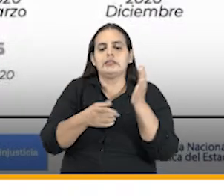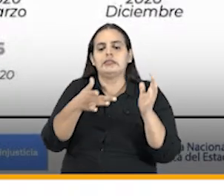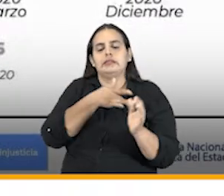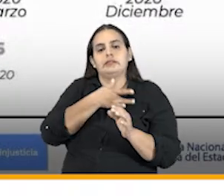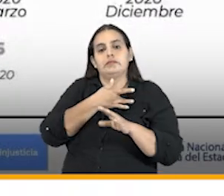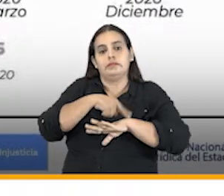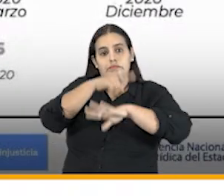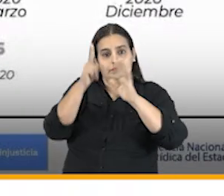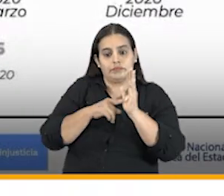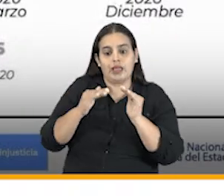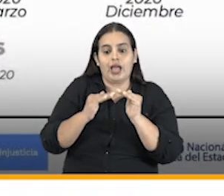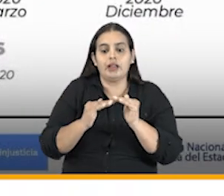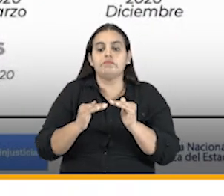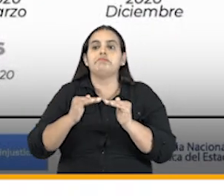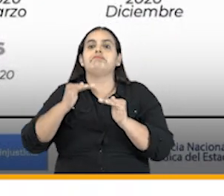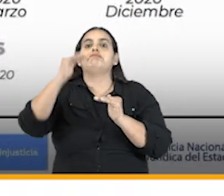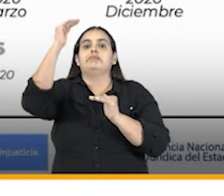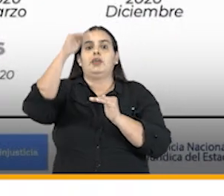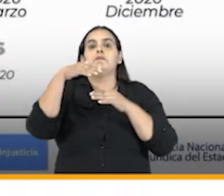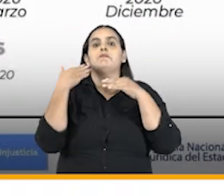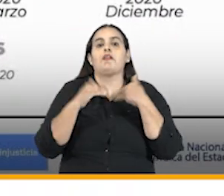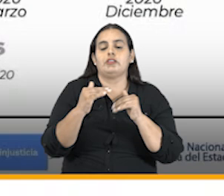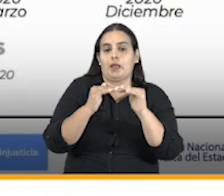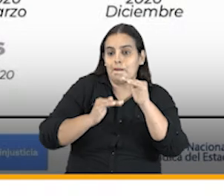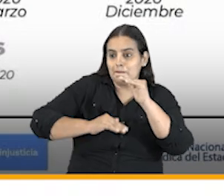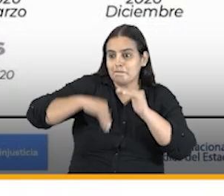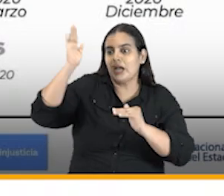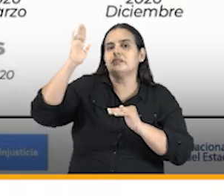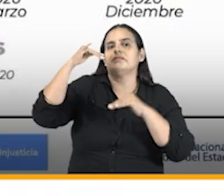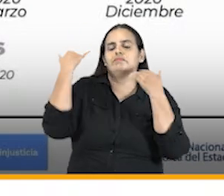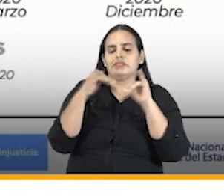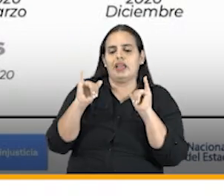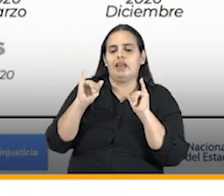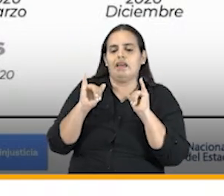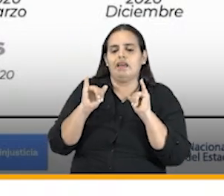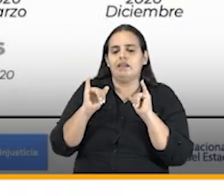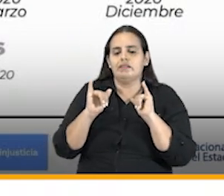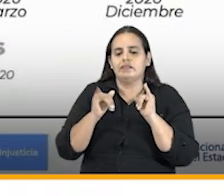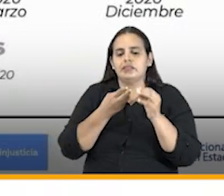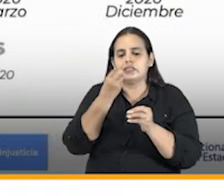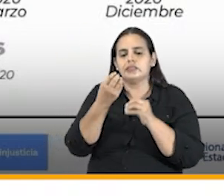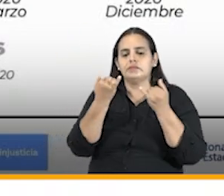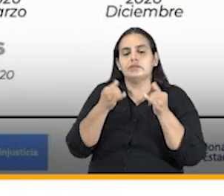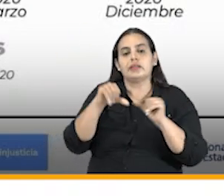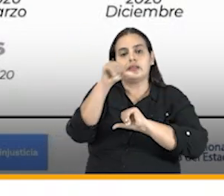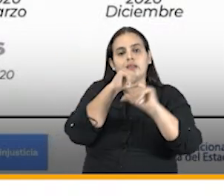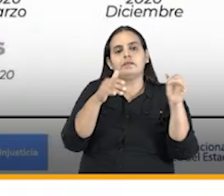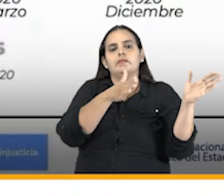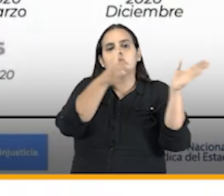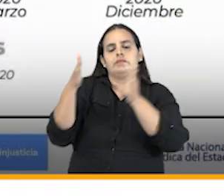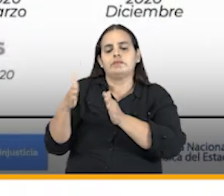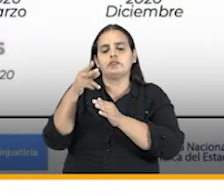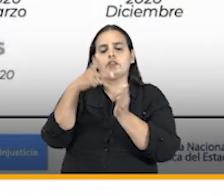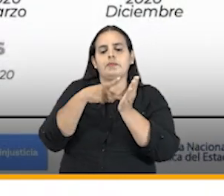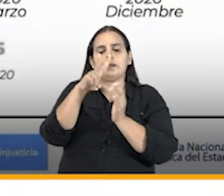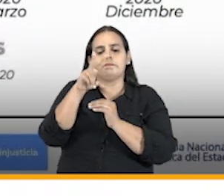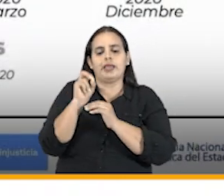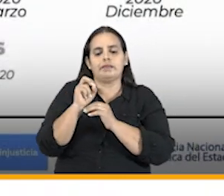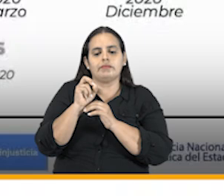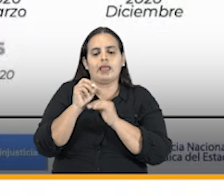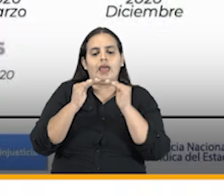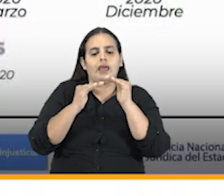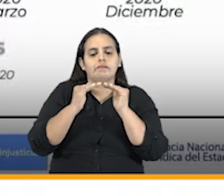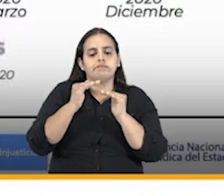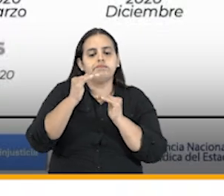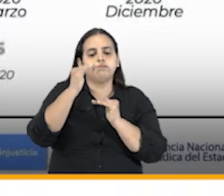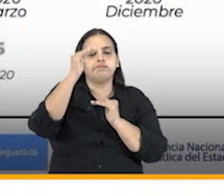pero en el cual se duplicó el número de procesos de que 500 son mil a un millón y pasamos en el 2020 a aumentar el